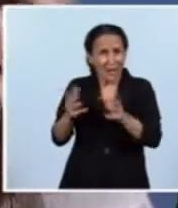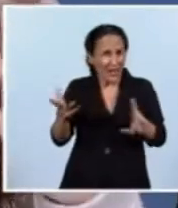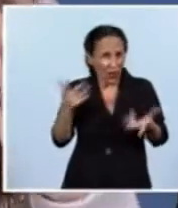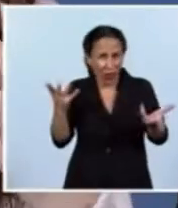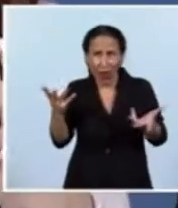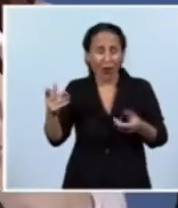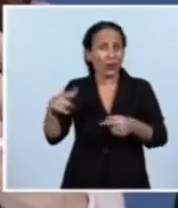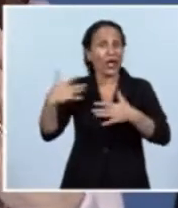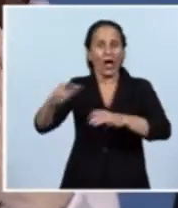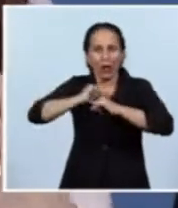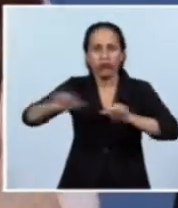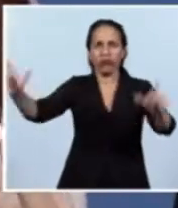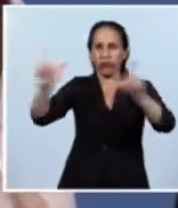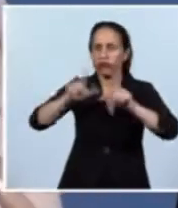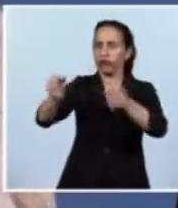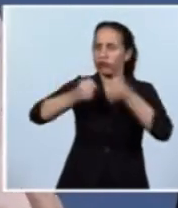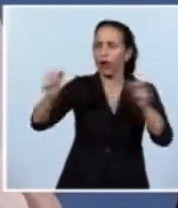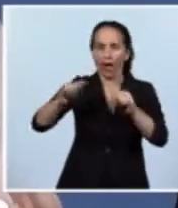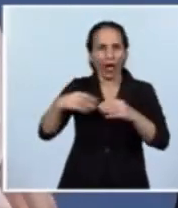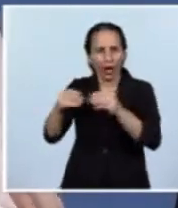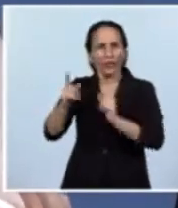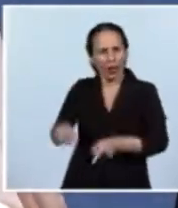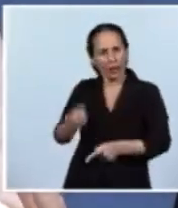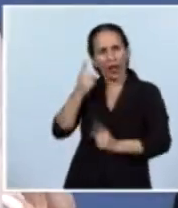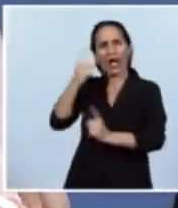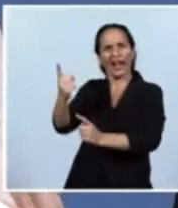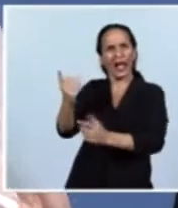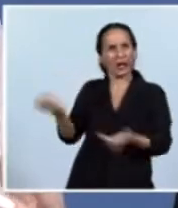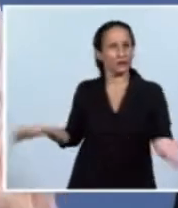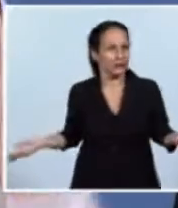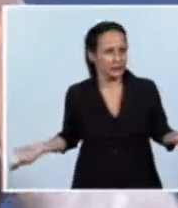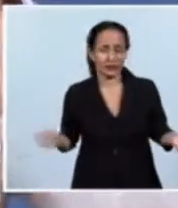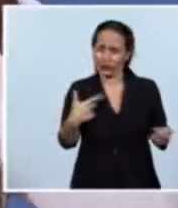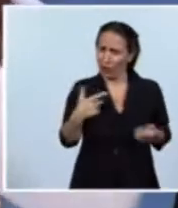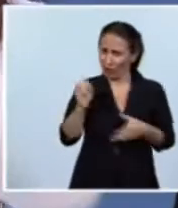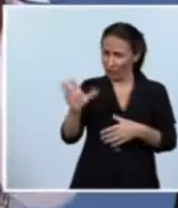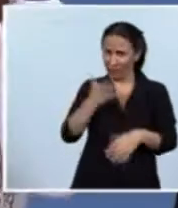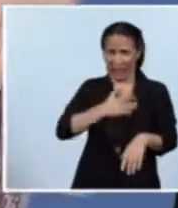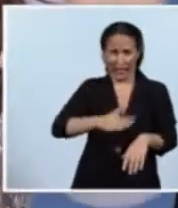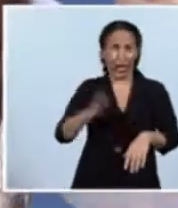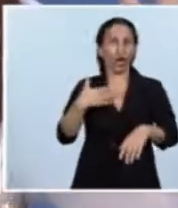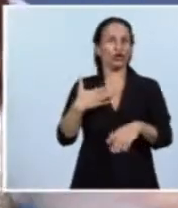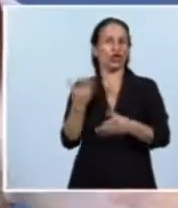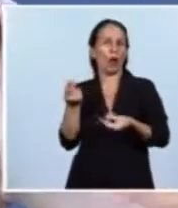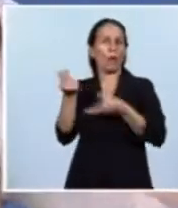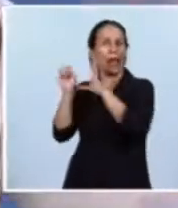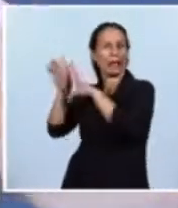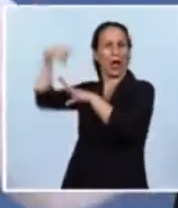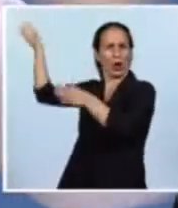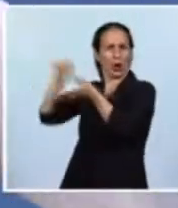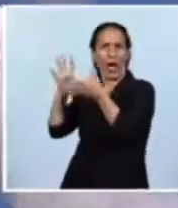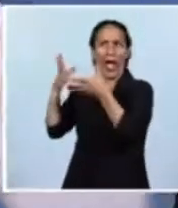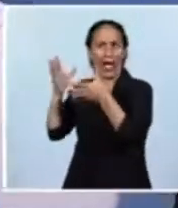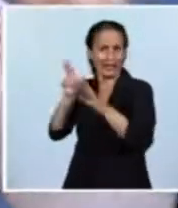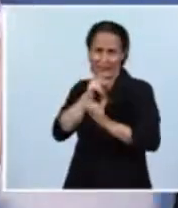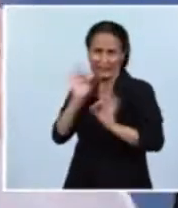bombardeo mediático que terminan creyéndolo y le mandan a decir, quedate tranquilo, primero que no tengo ninguna cuenta para que me descubran y